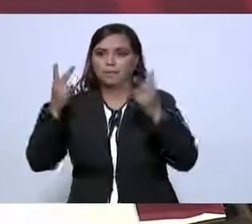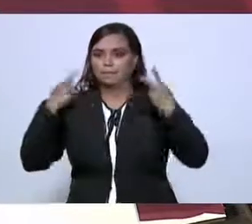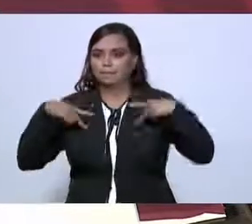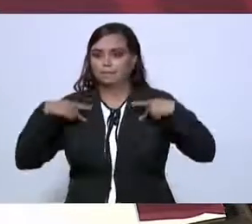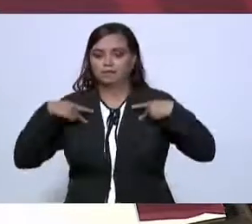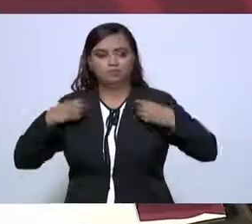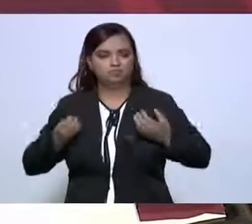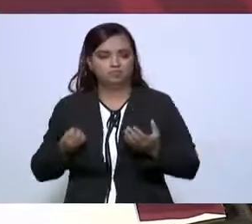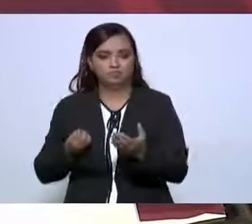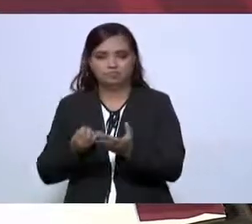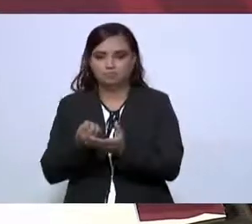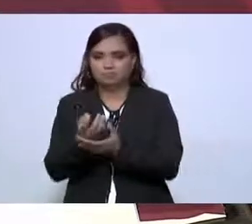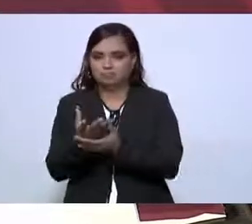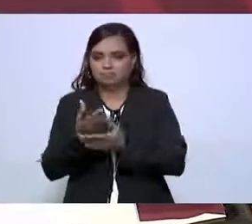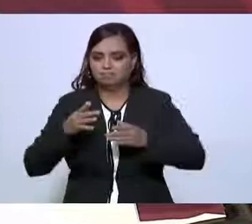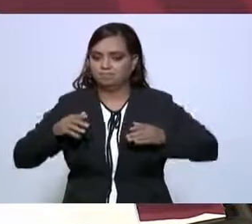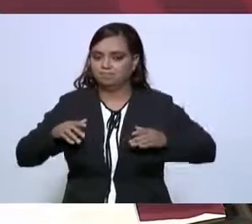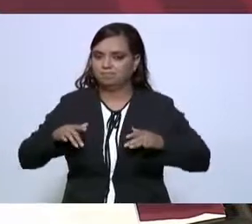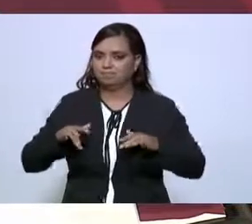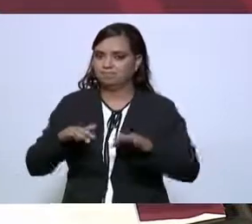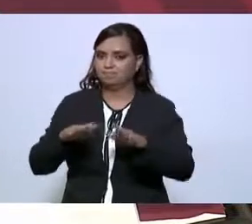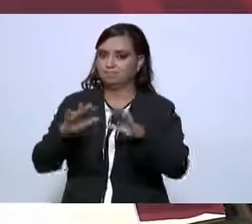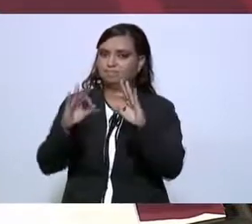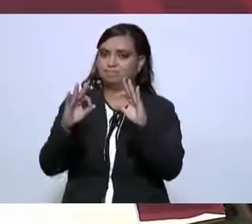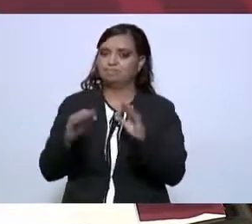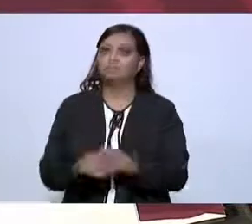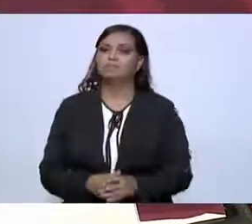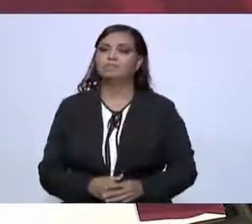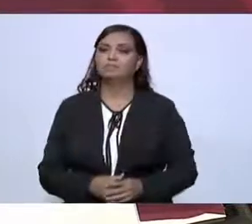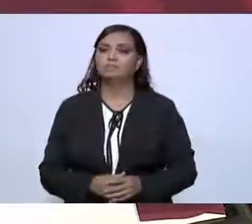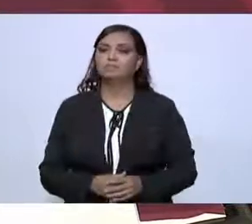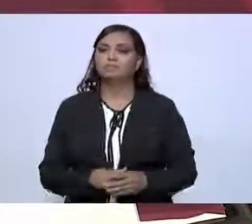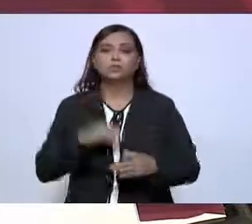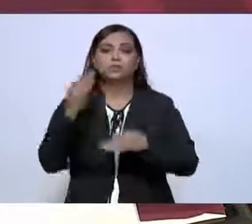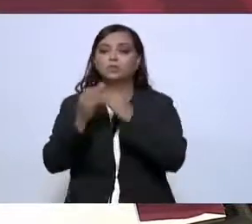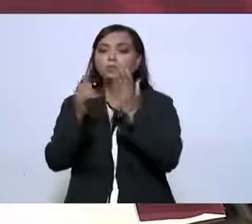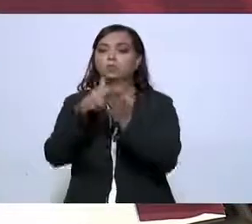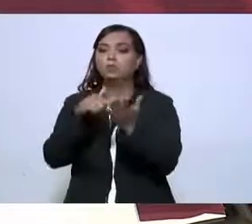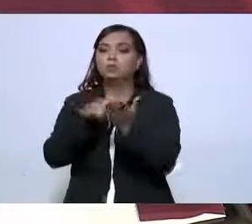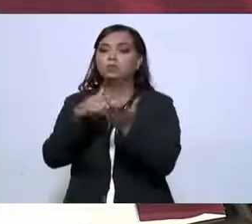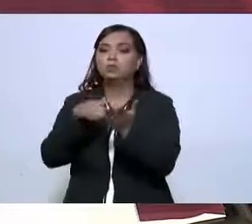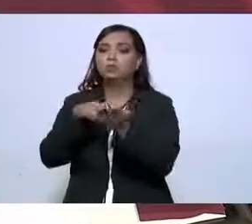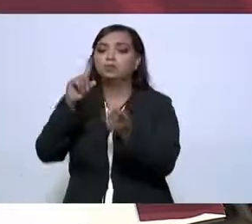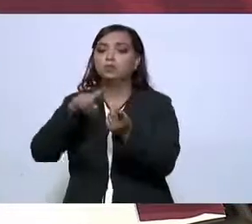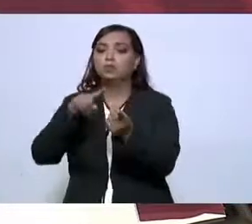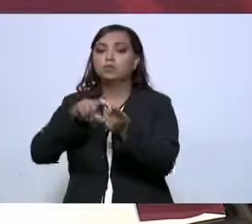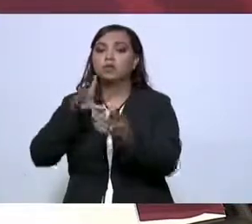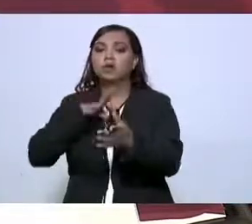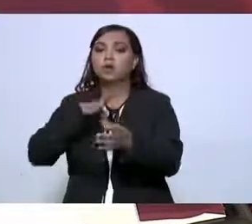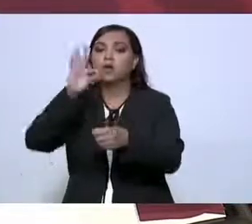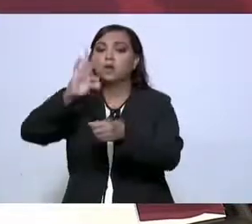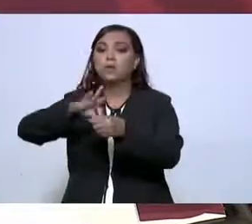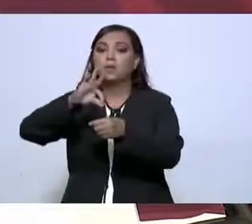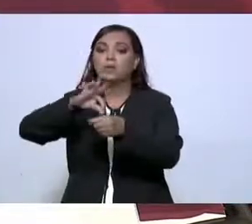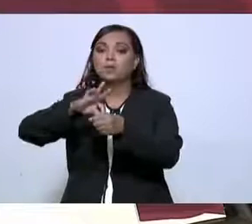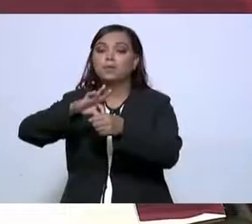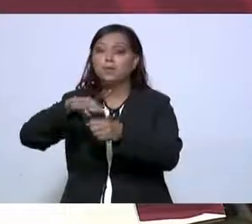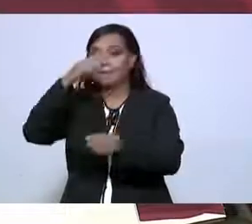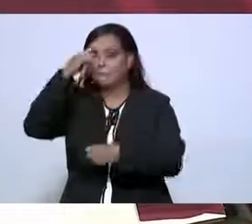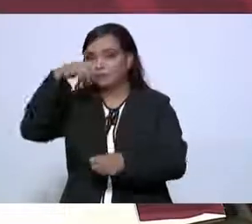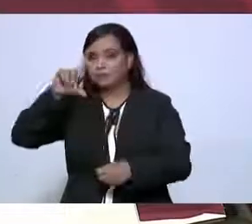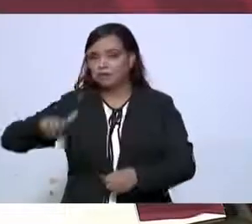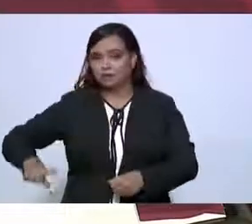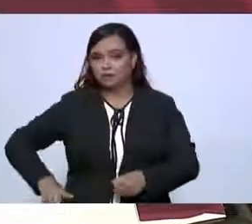salió. De todos los estados donde hubo elección para